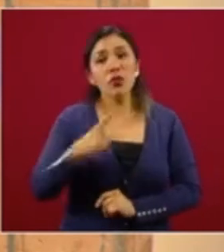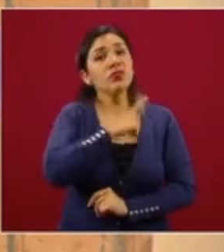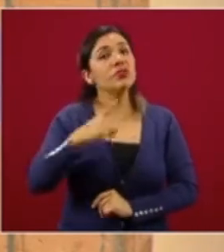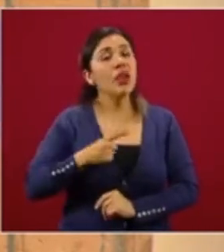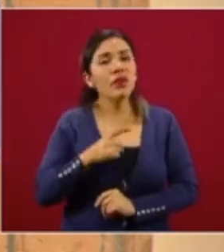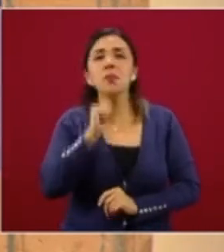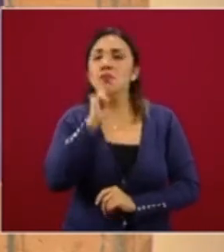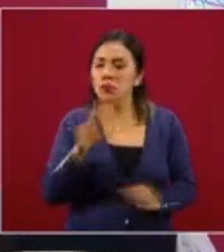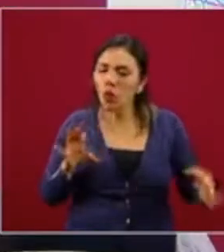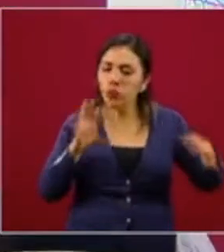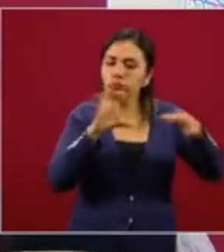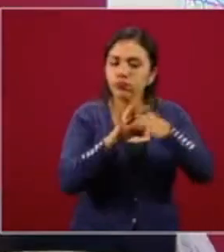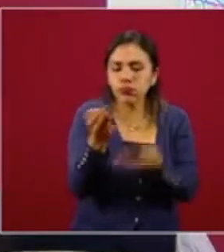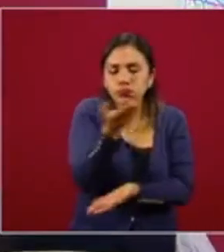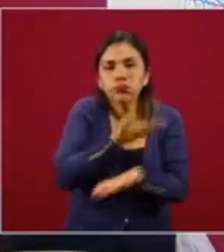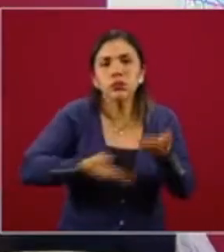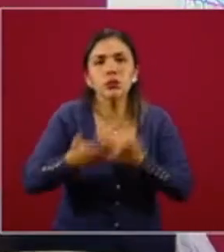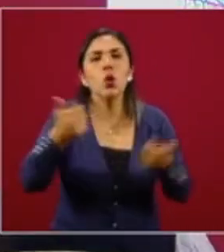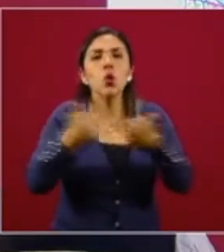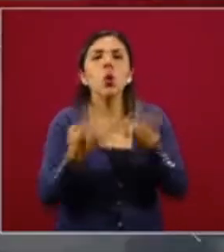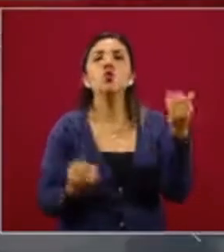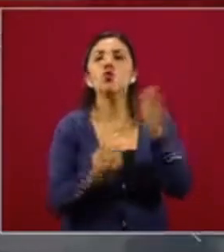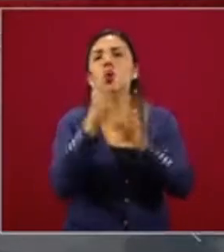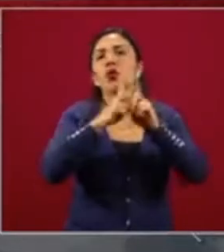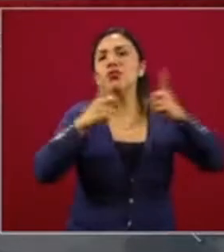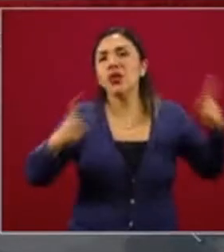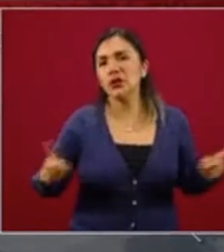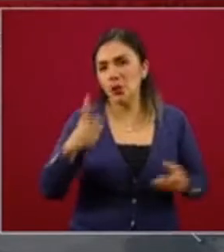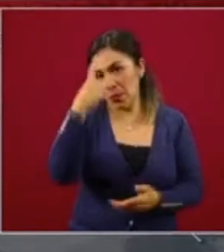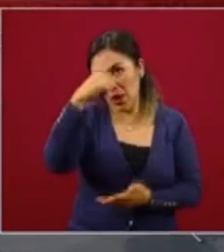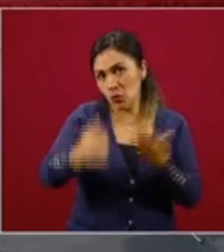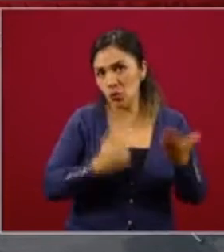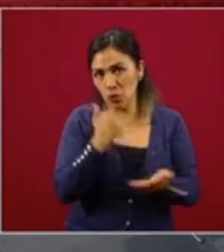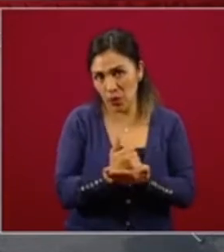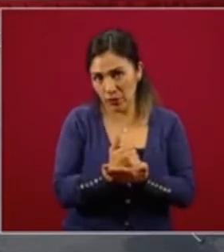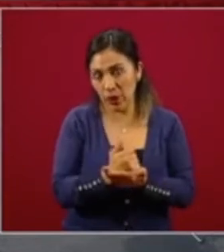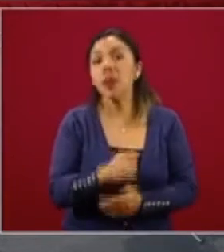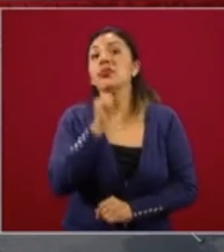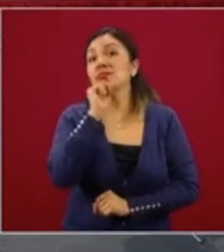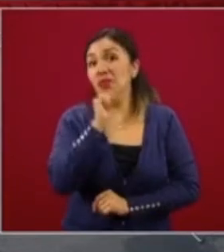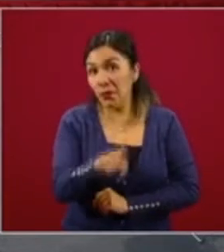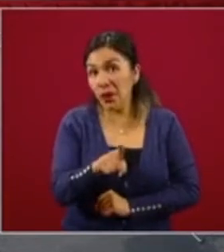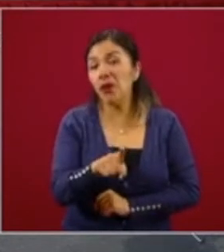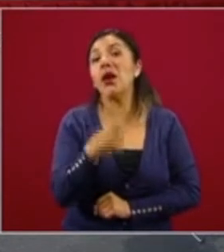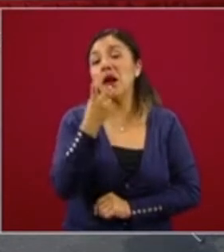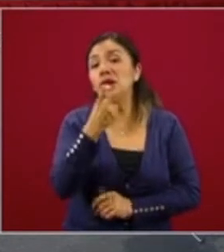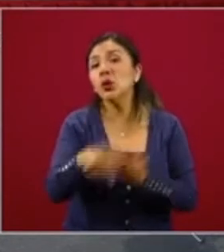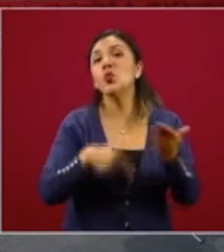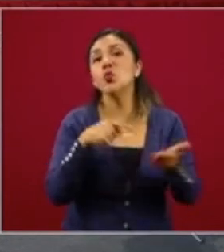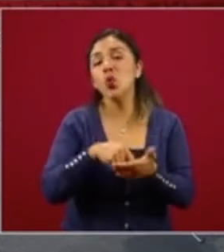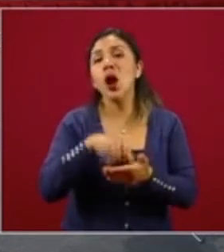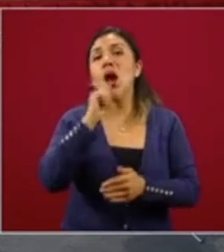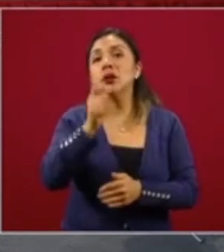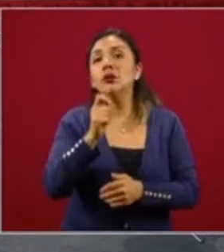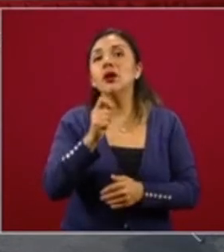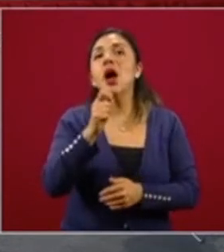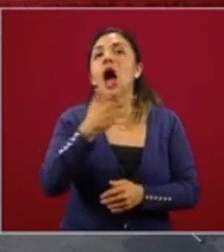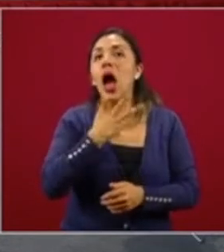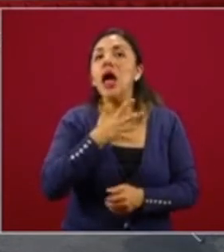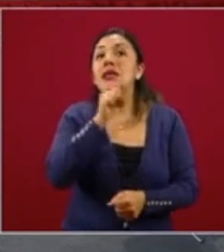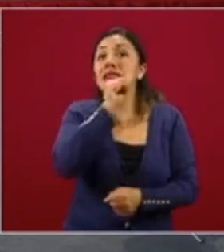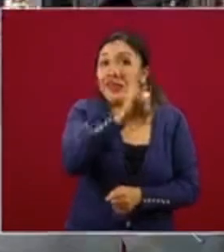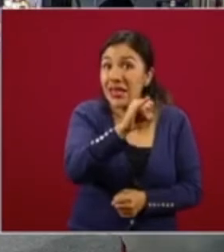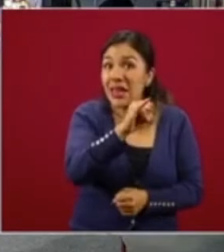de convivir armónicamente con el nuevo desarrollo urbano. Es también las áreas que están donde sí,